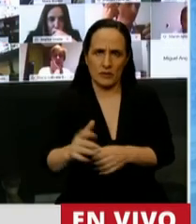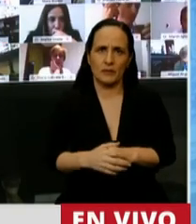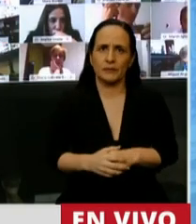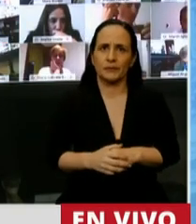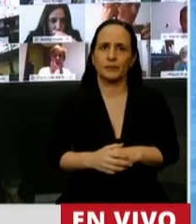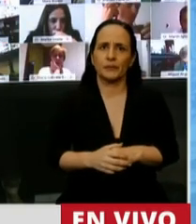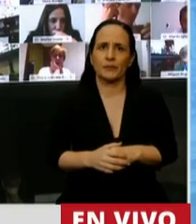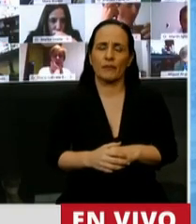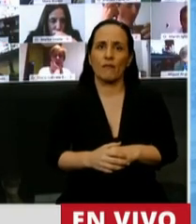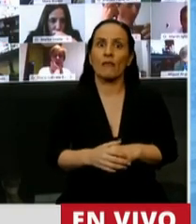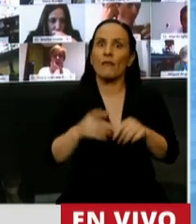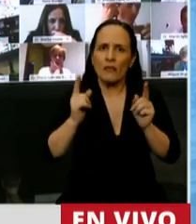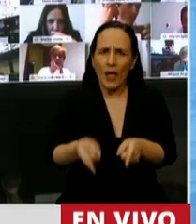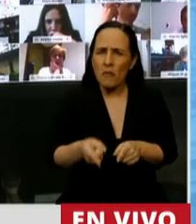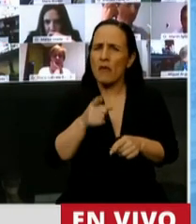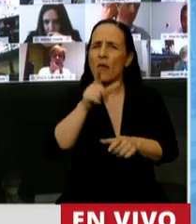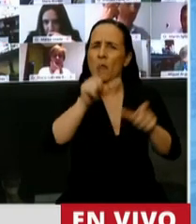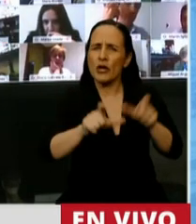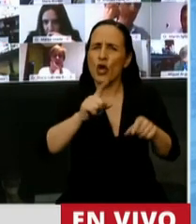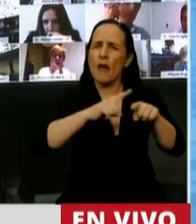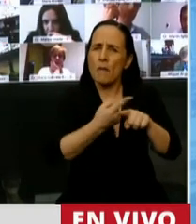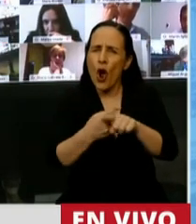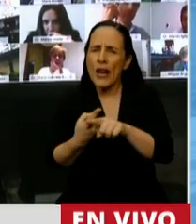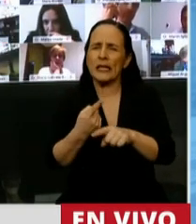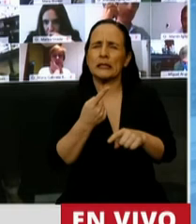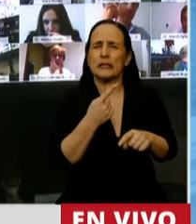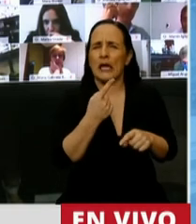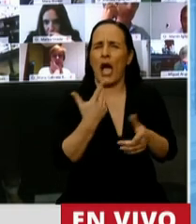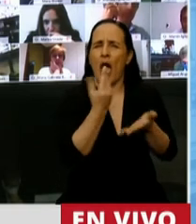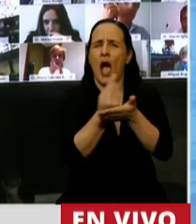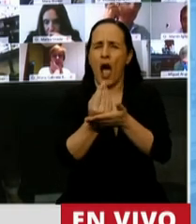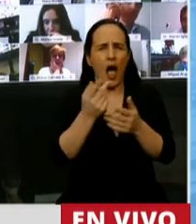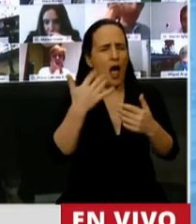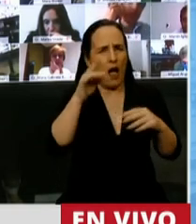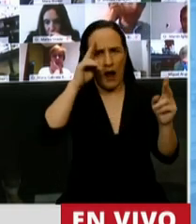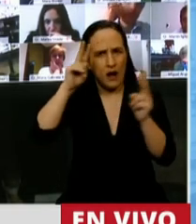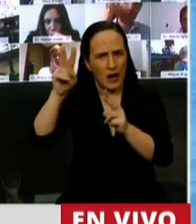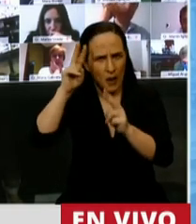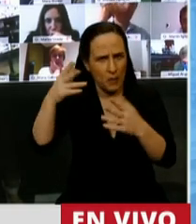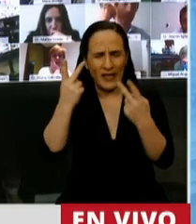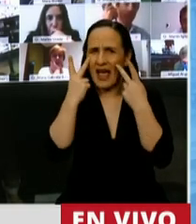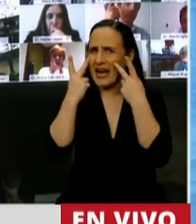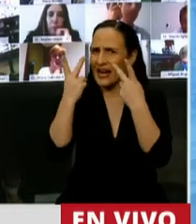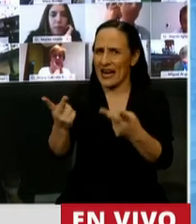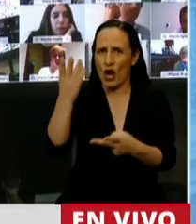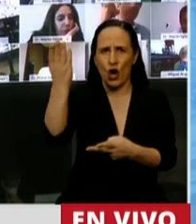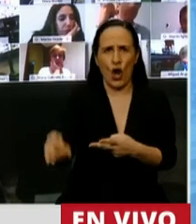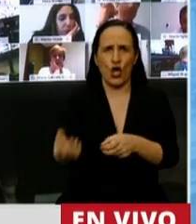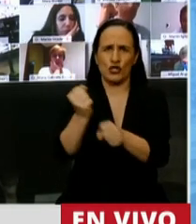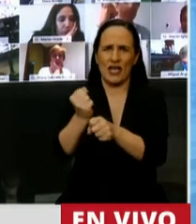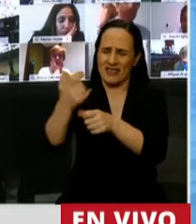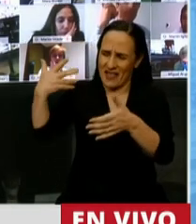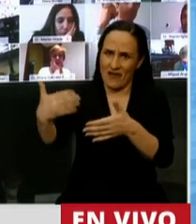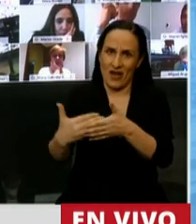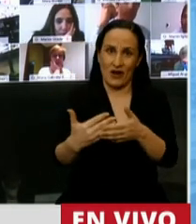pocos dirigentes y gobernantes, que es el respeto y el reconocimiento a la labor realizada.